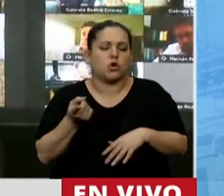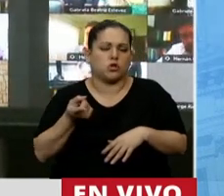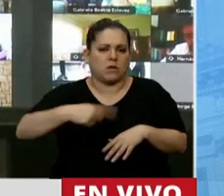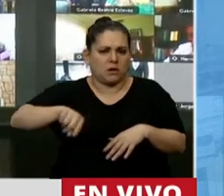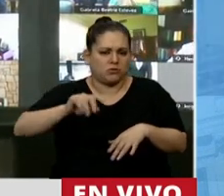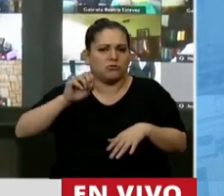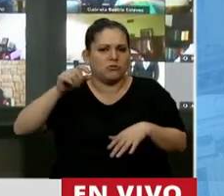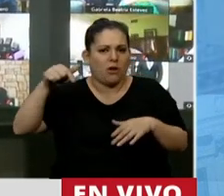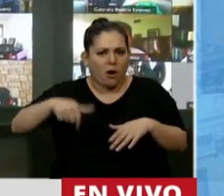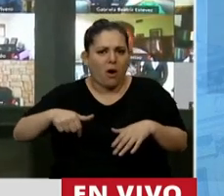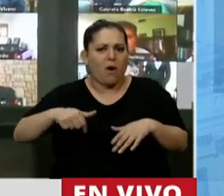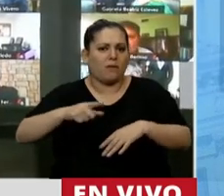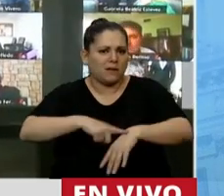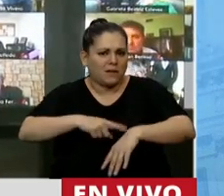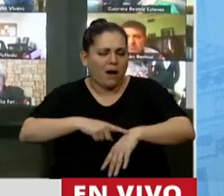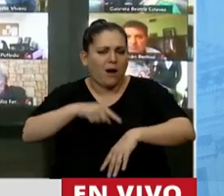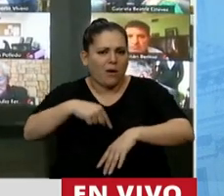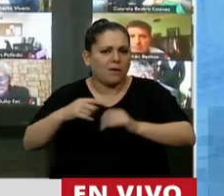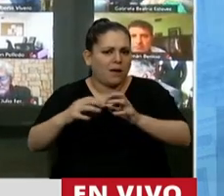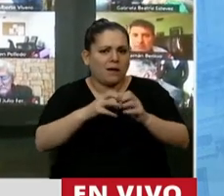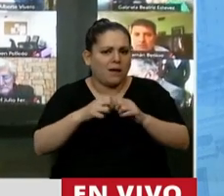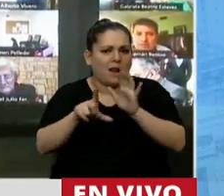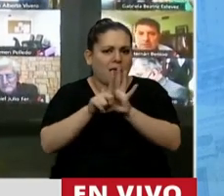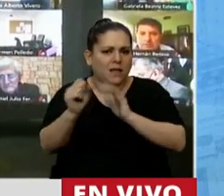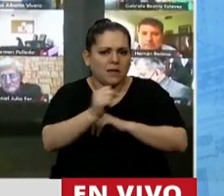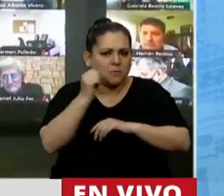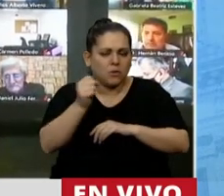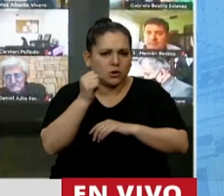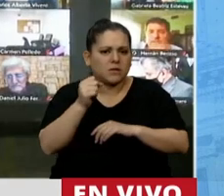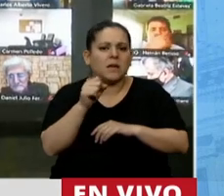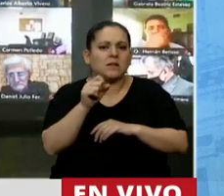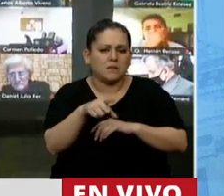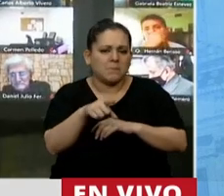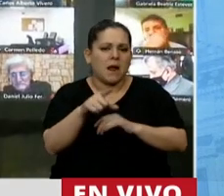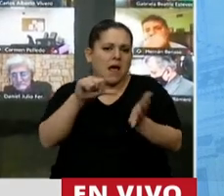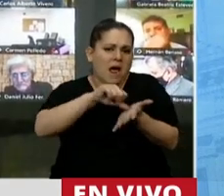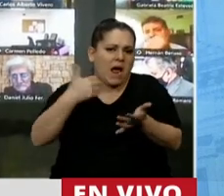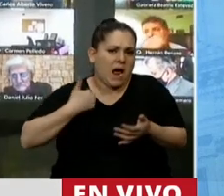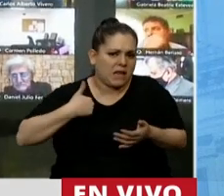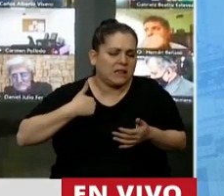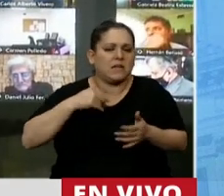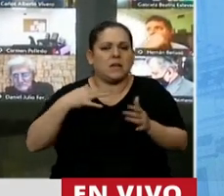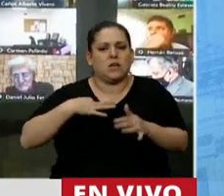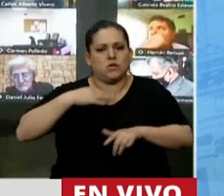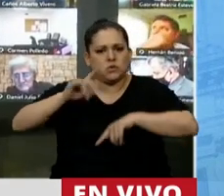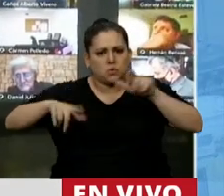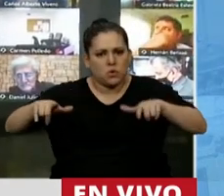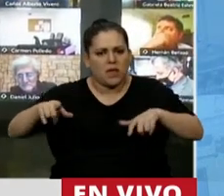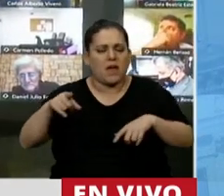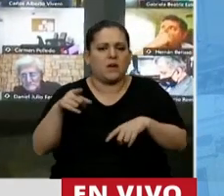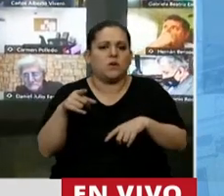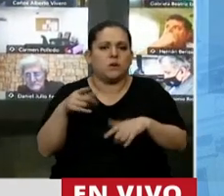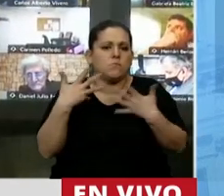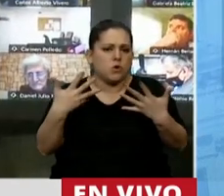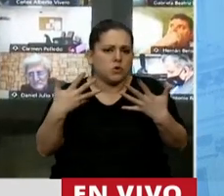a esta hora tratando esta ley tan importante para nuestro país, para nuestros ciudadanos y ciudadanas, y